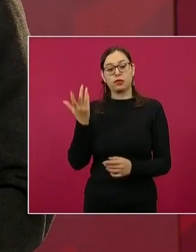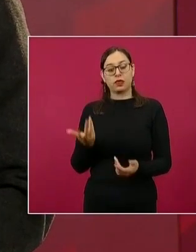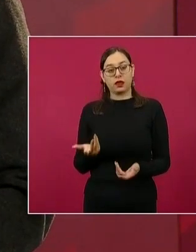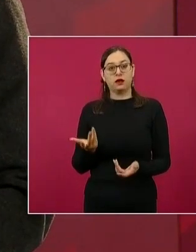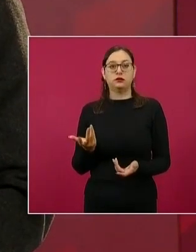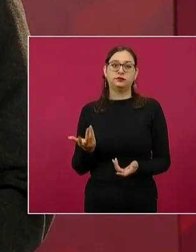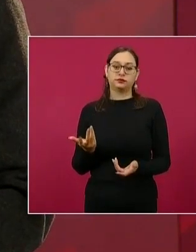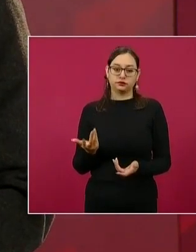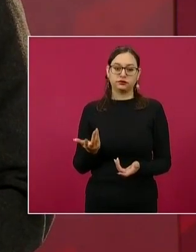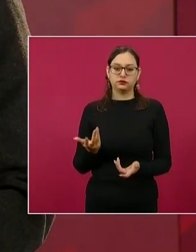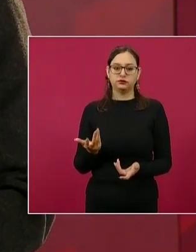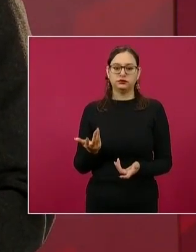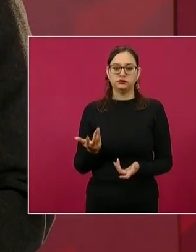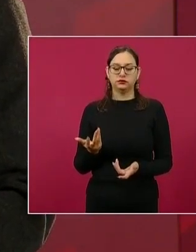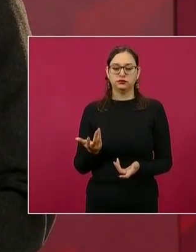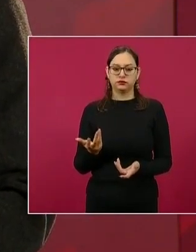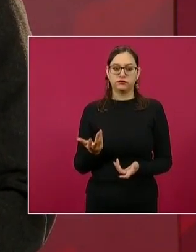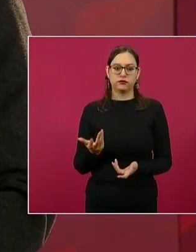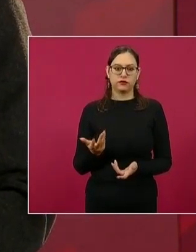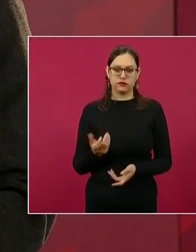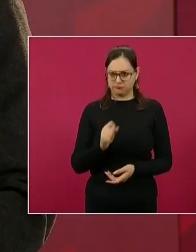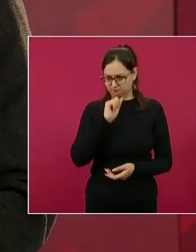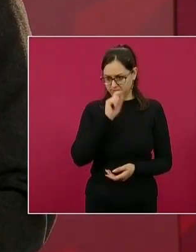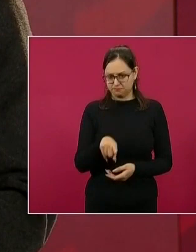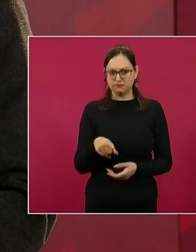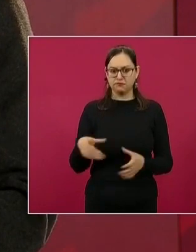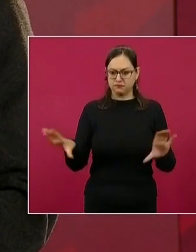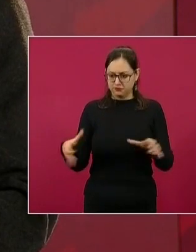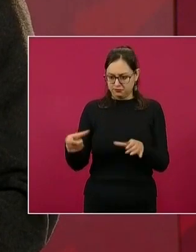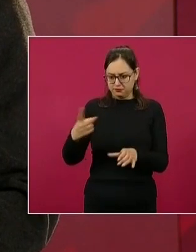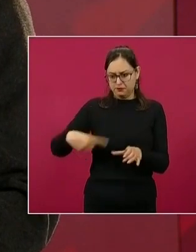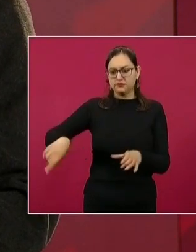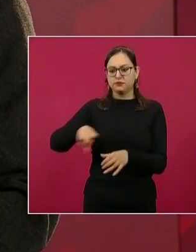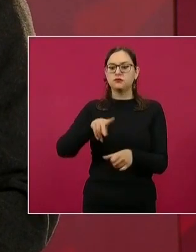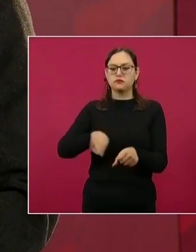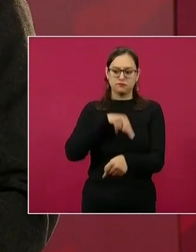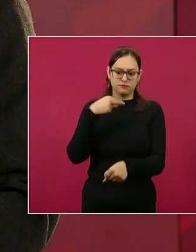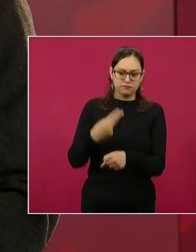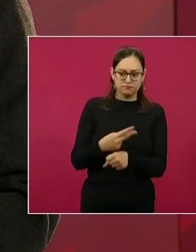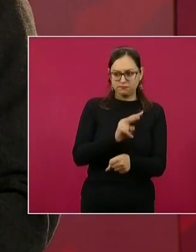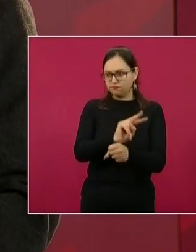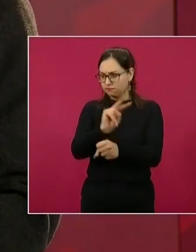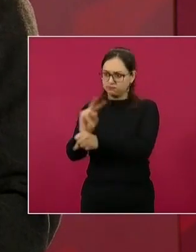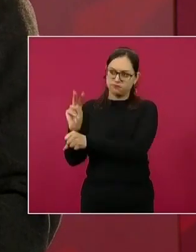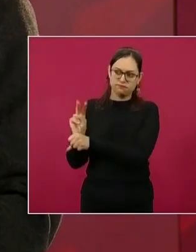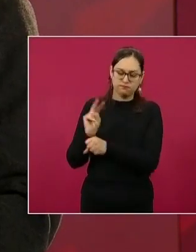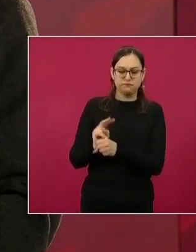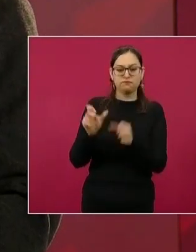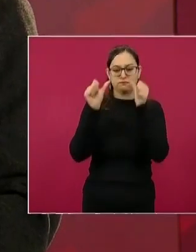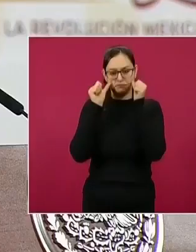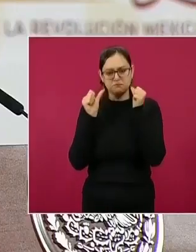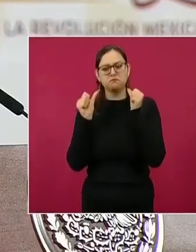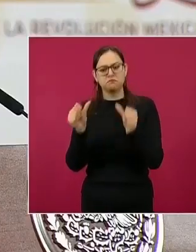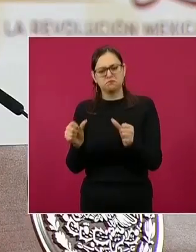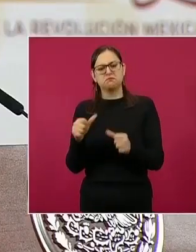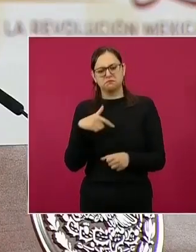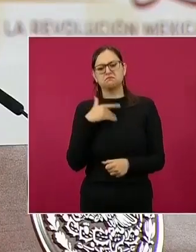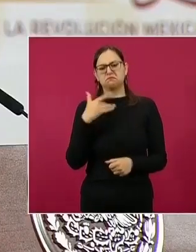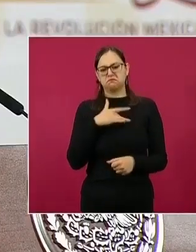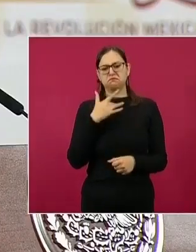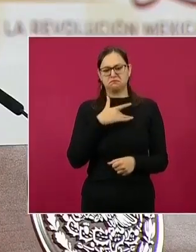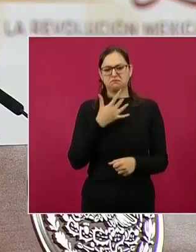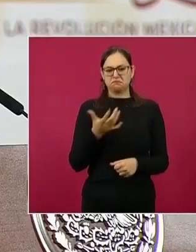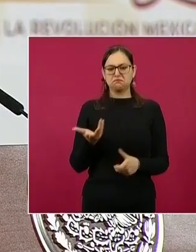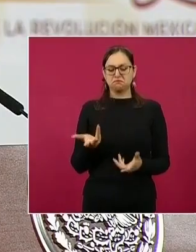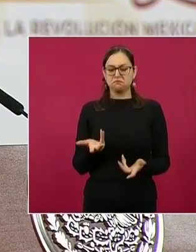están atendiendo los mismos notarios, ellos están al